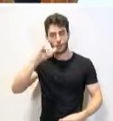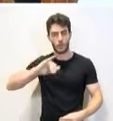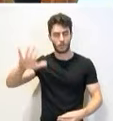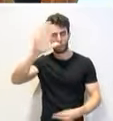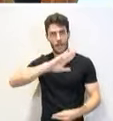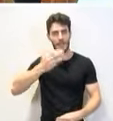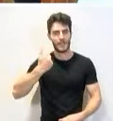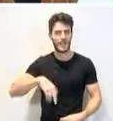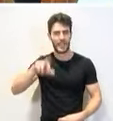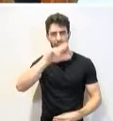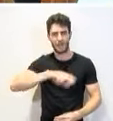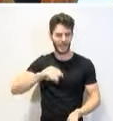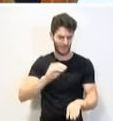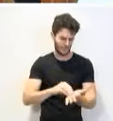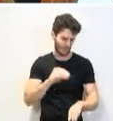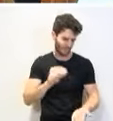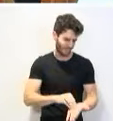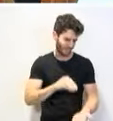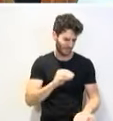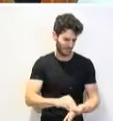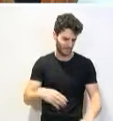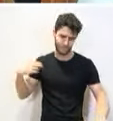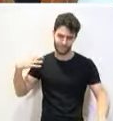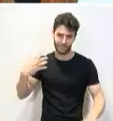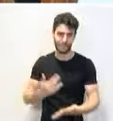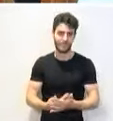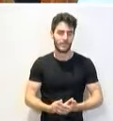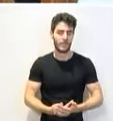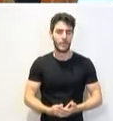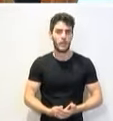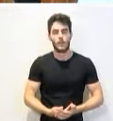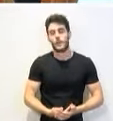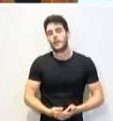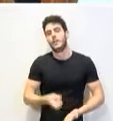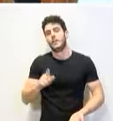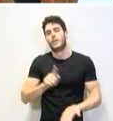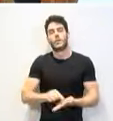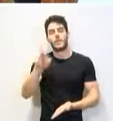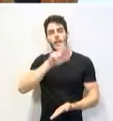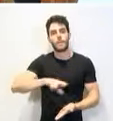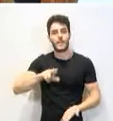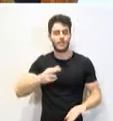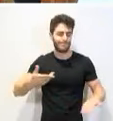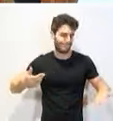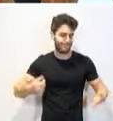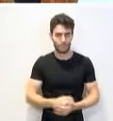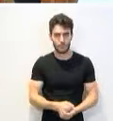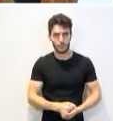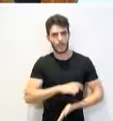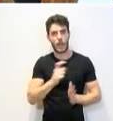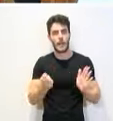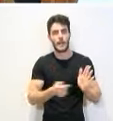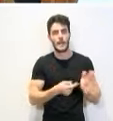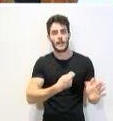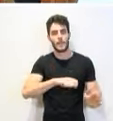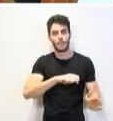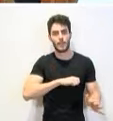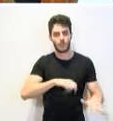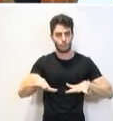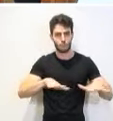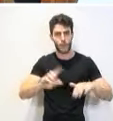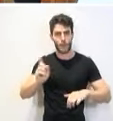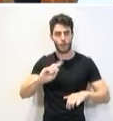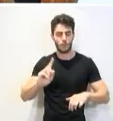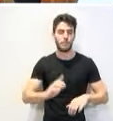ya tantas veces que huelga reiterarlo, pero no me puedo contener. La ley estatal no entra en vigor.